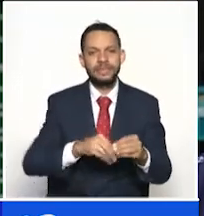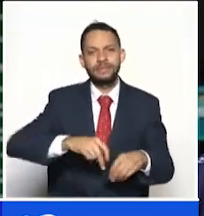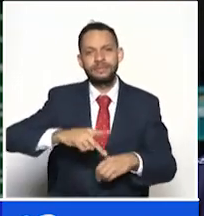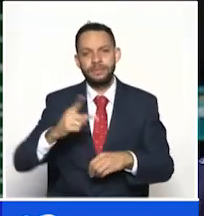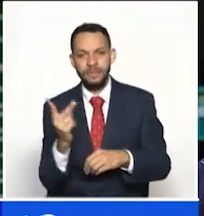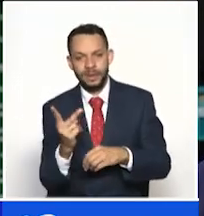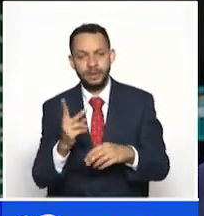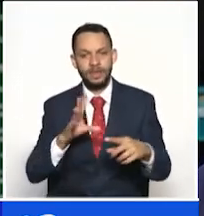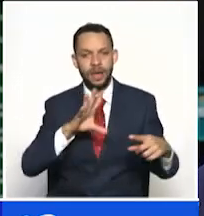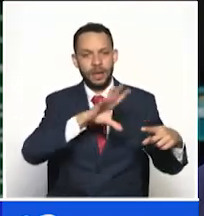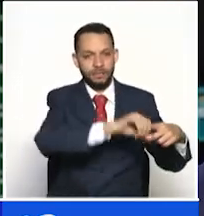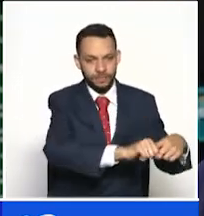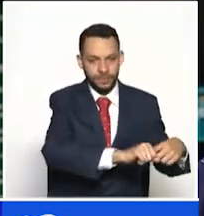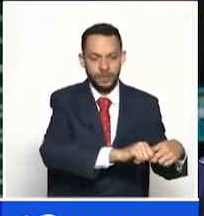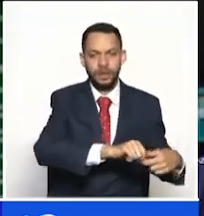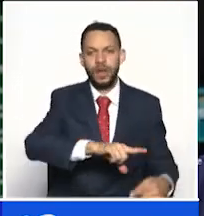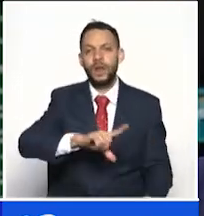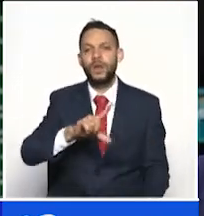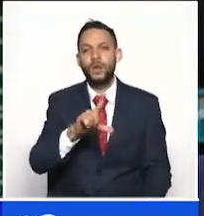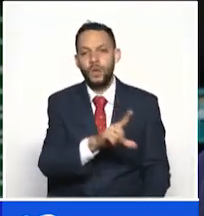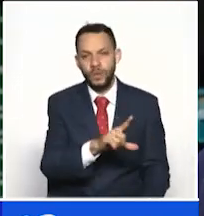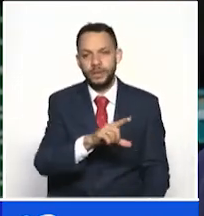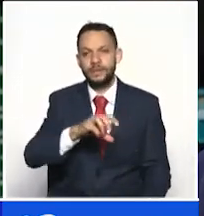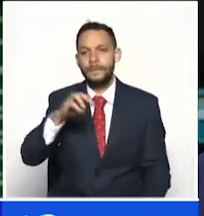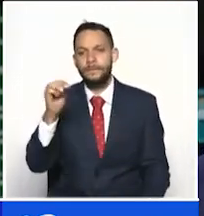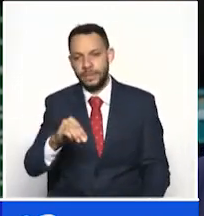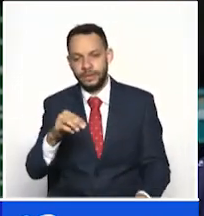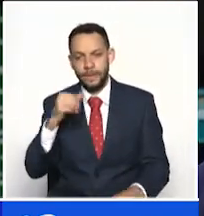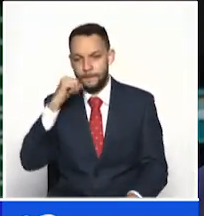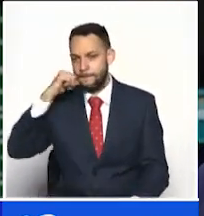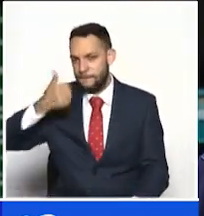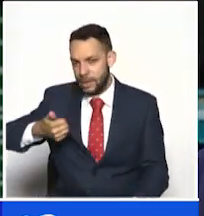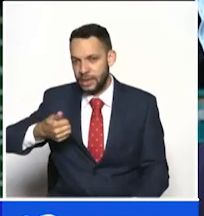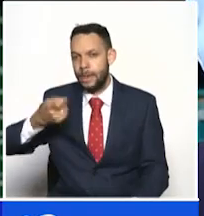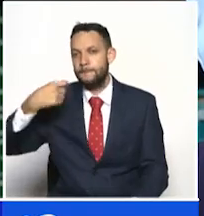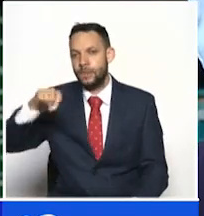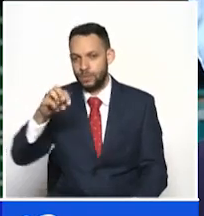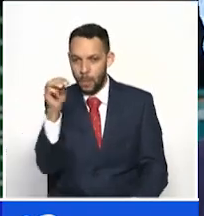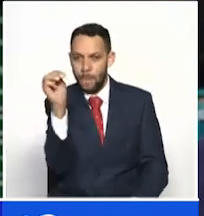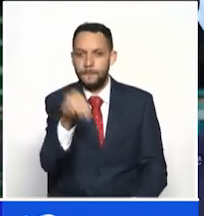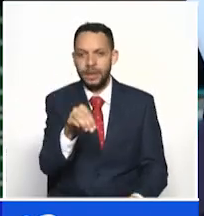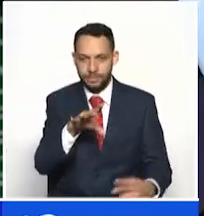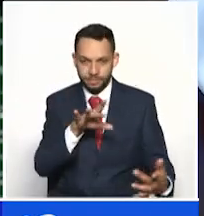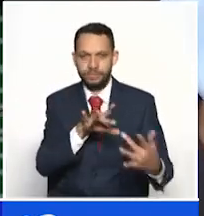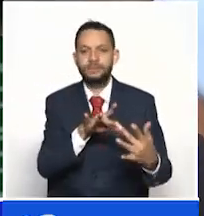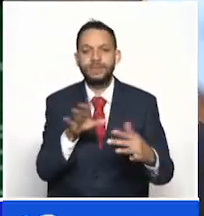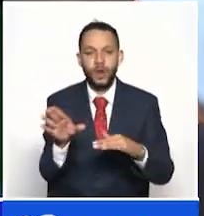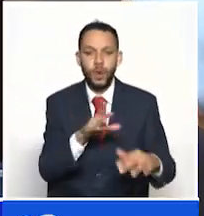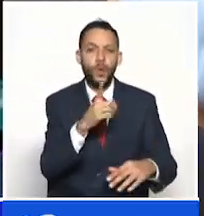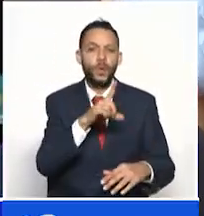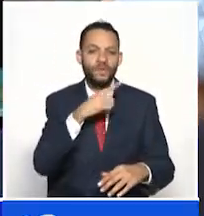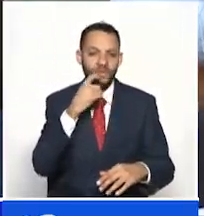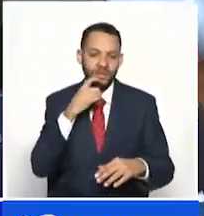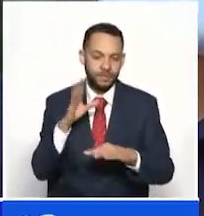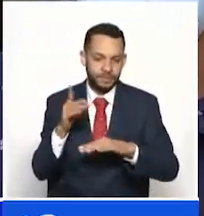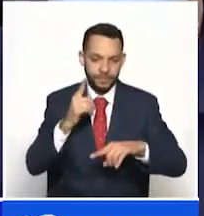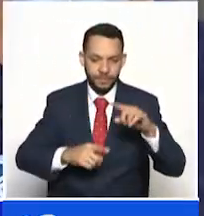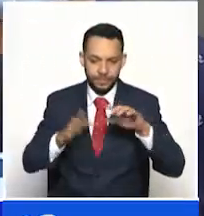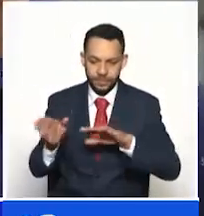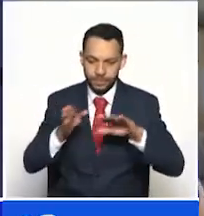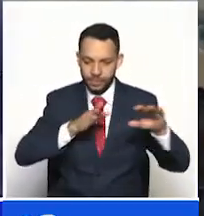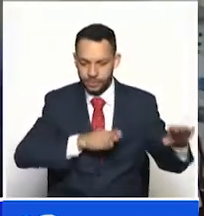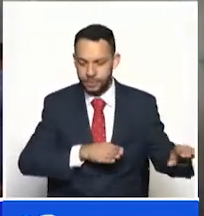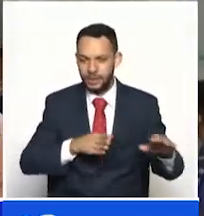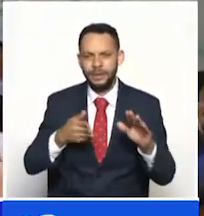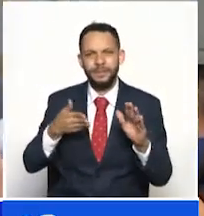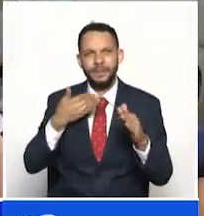y martes, por ejemplo, mañana ya abrimos la página y sería para el próximo martes porque el lunes es festivo. Muy bien, ahí estaba pues Leónzo Betancur quien